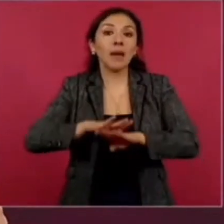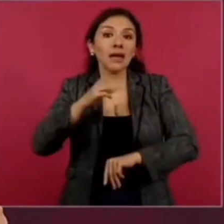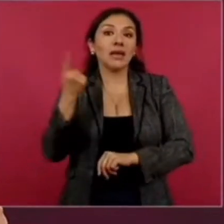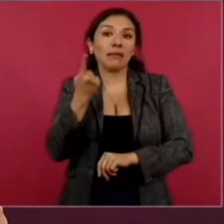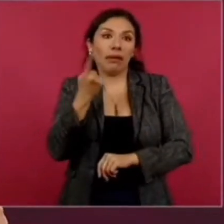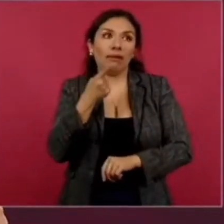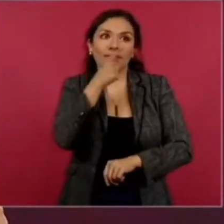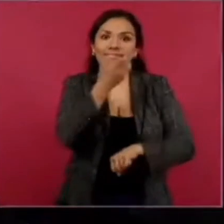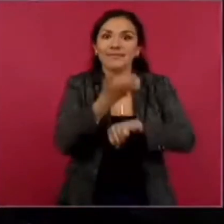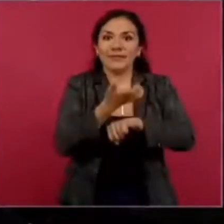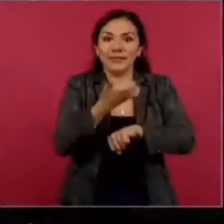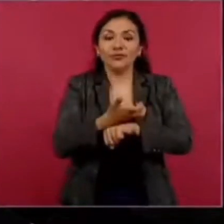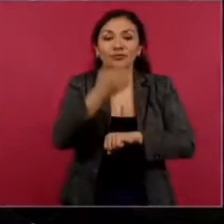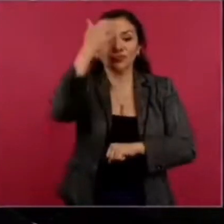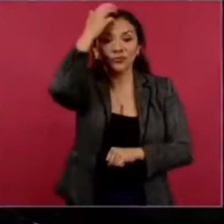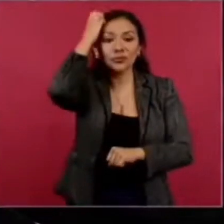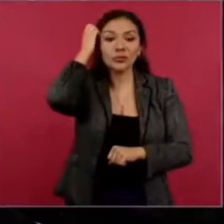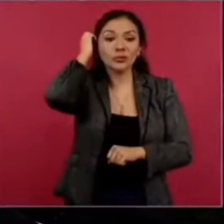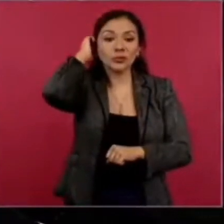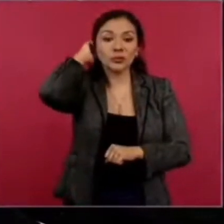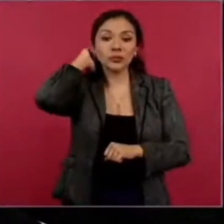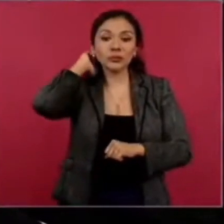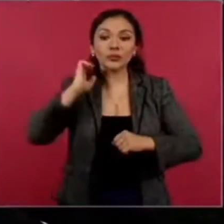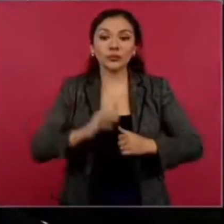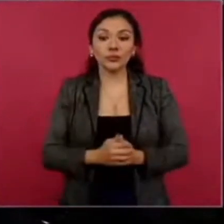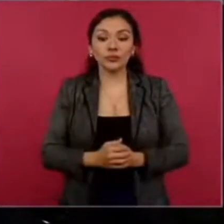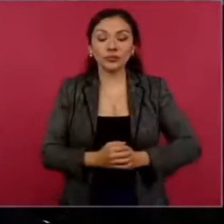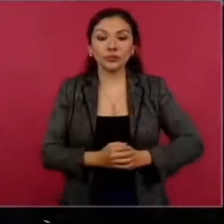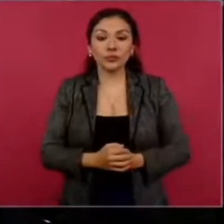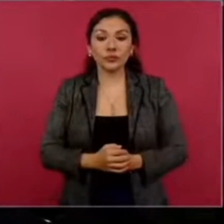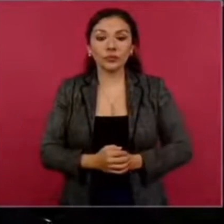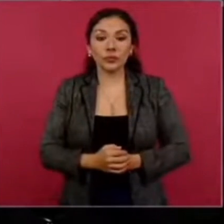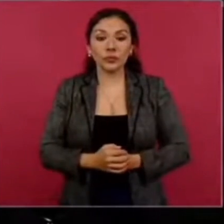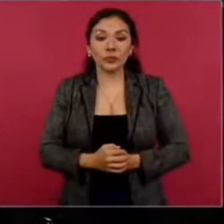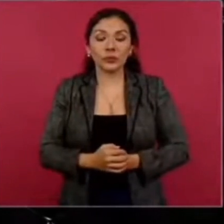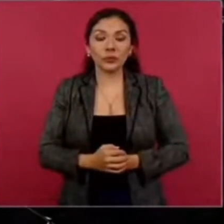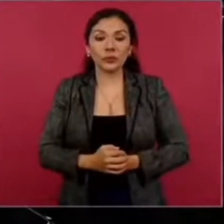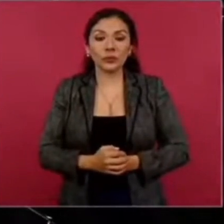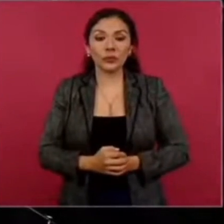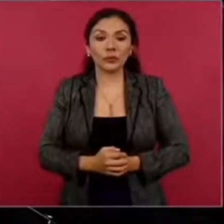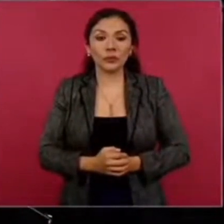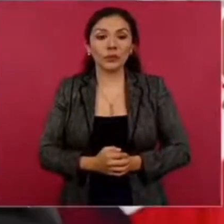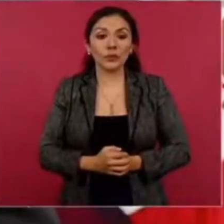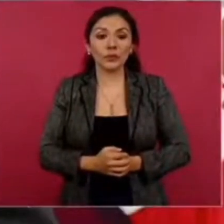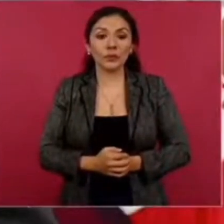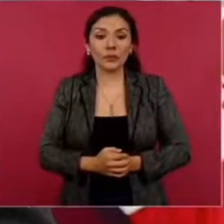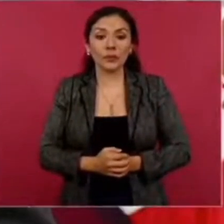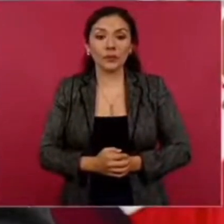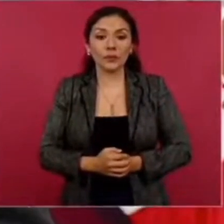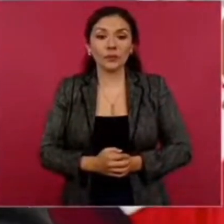Unidos. y ellos están